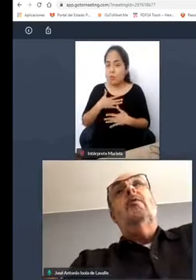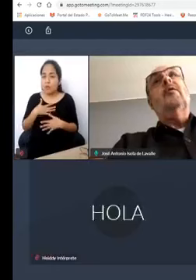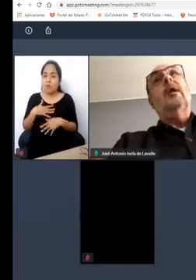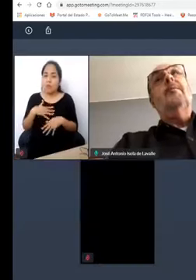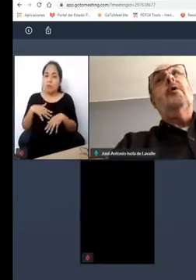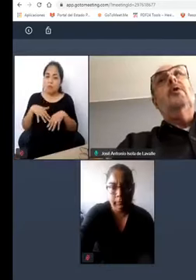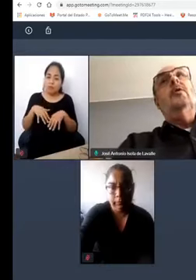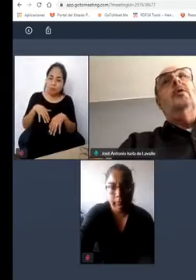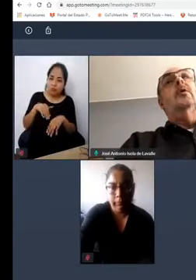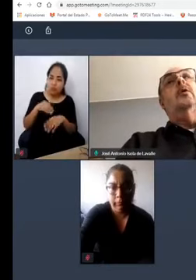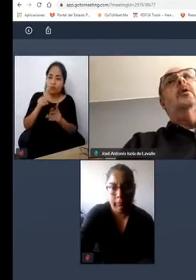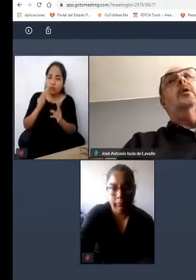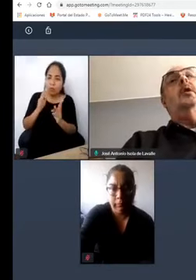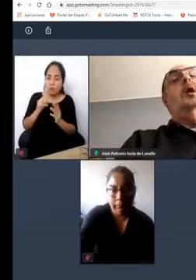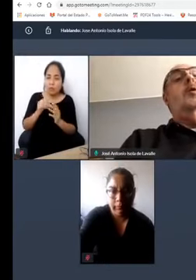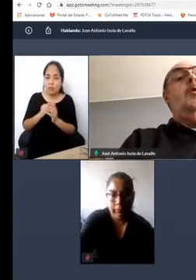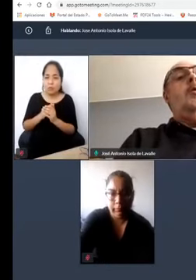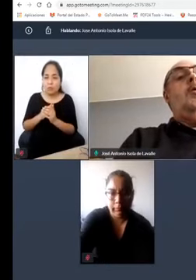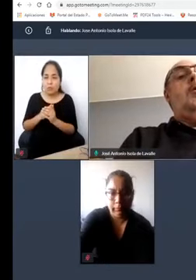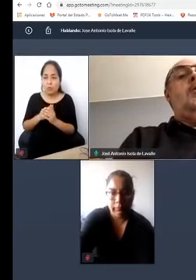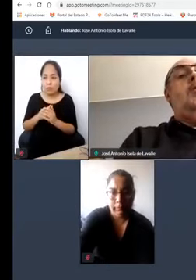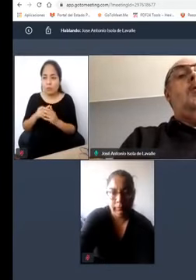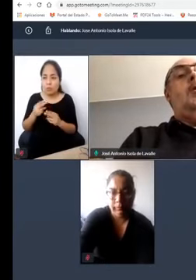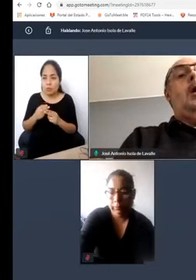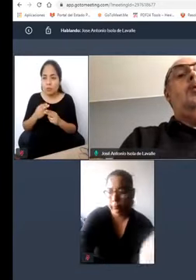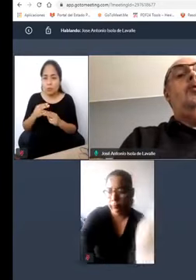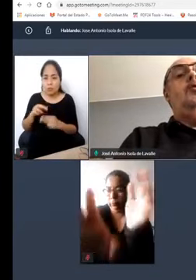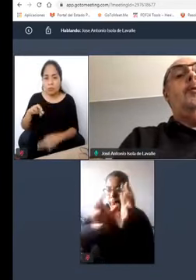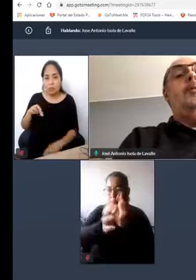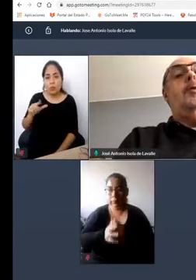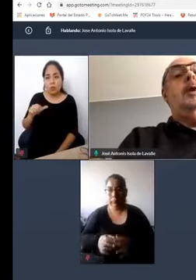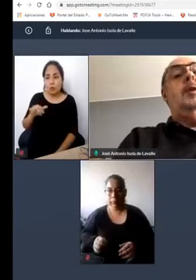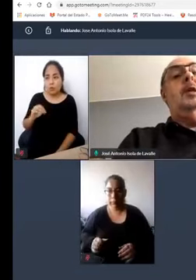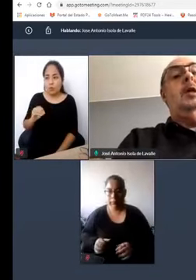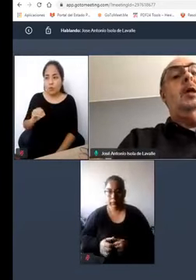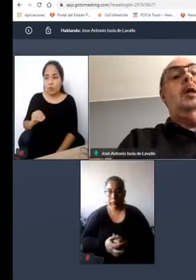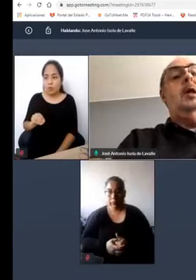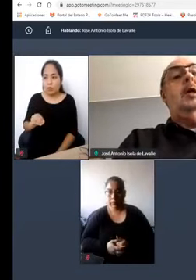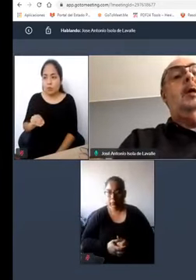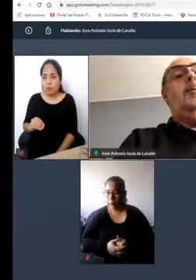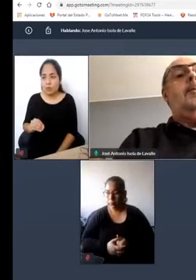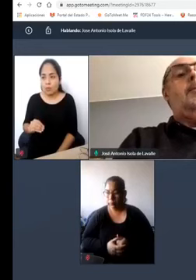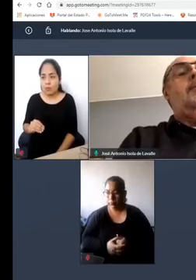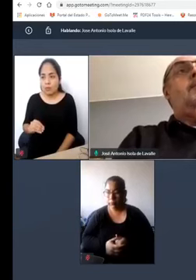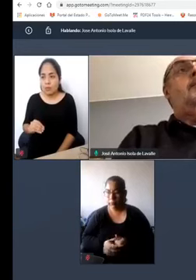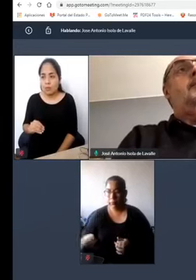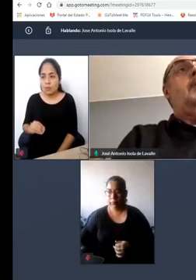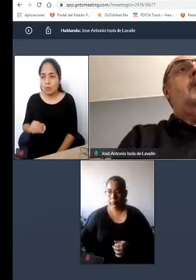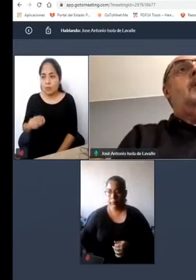por una secuela de polio. Tengo algunos otros problemas de